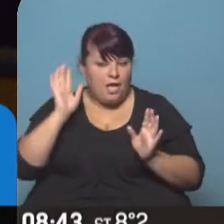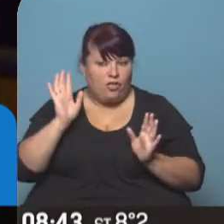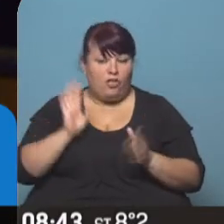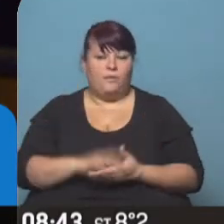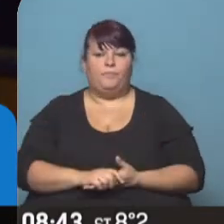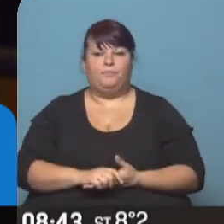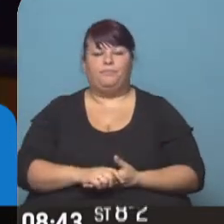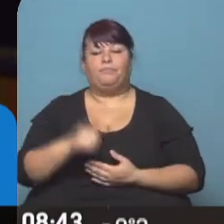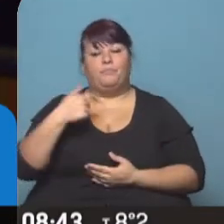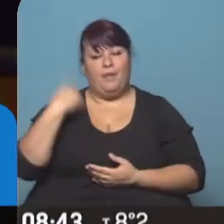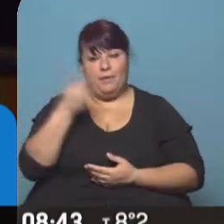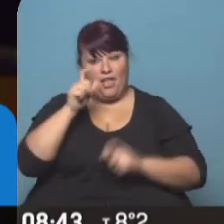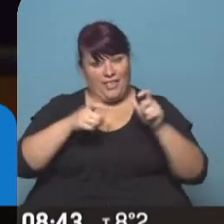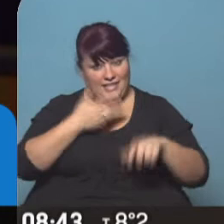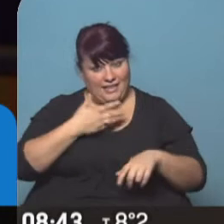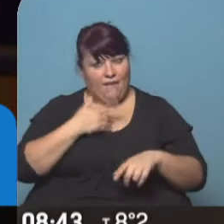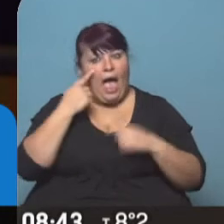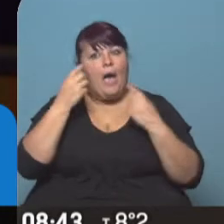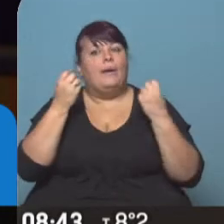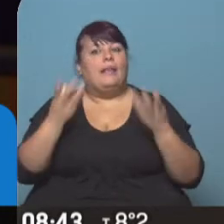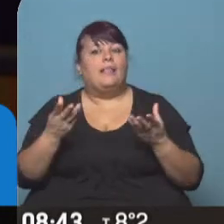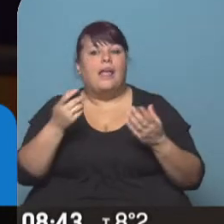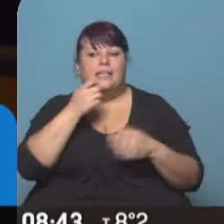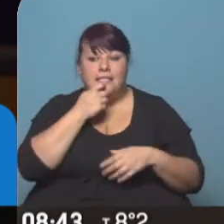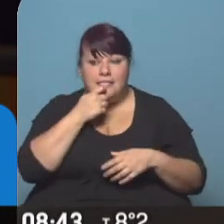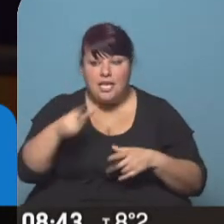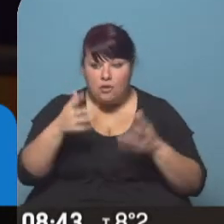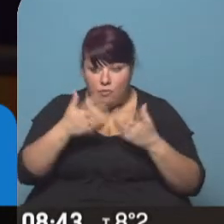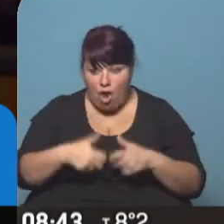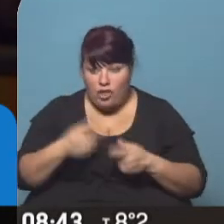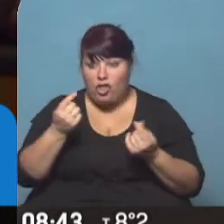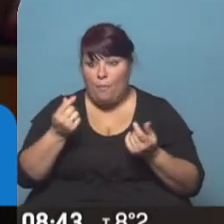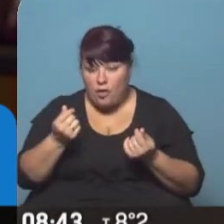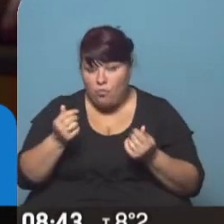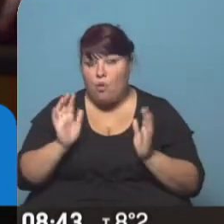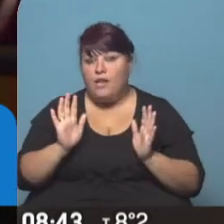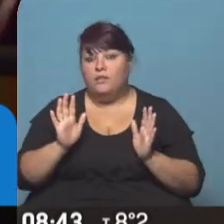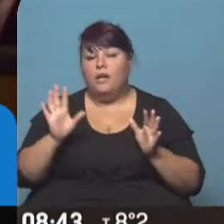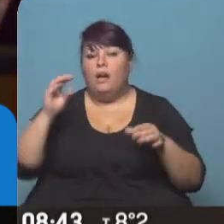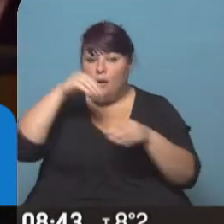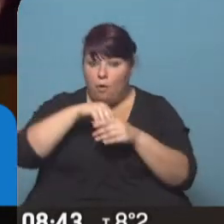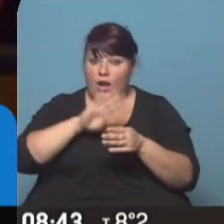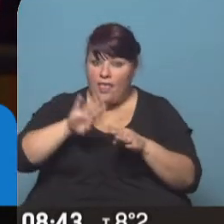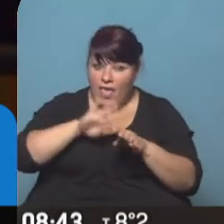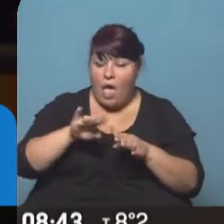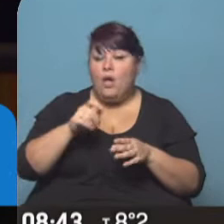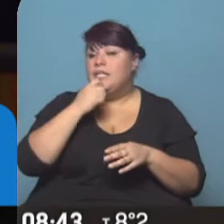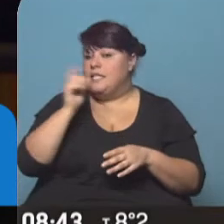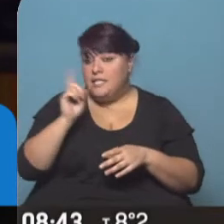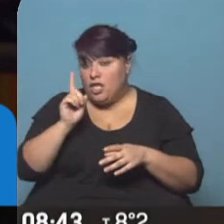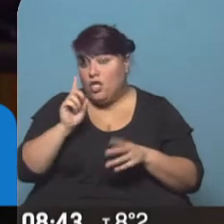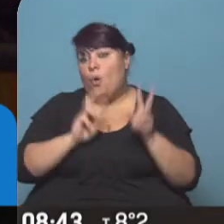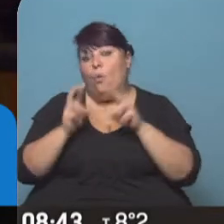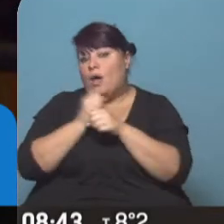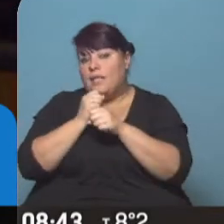como santafesinos vamos a estar muy expectantes para ver si este proyecto de presupuesto contempla esa deuda y si no empezar